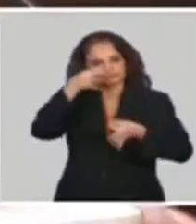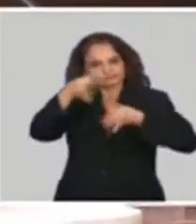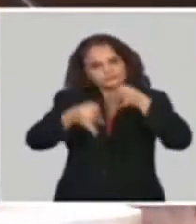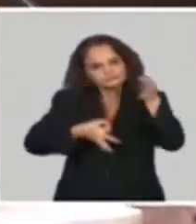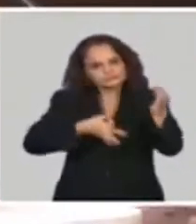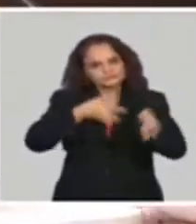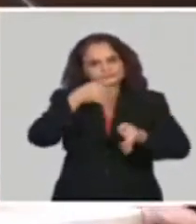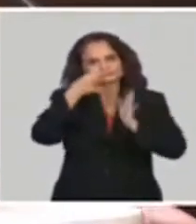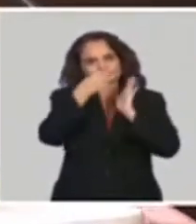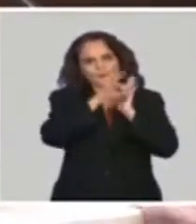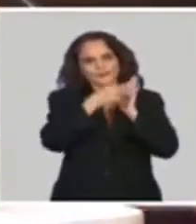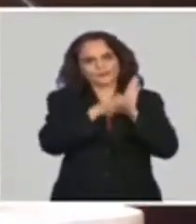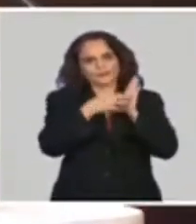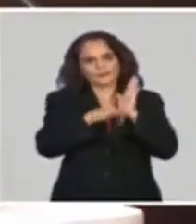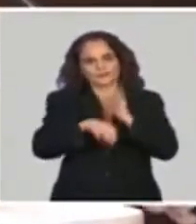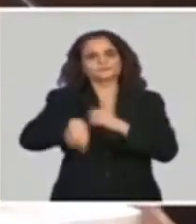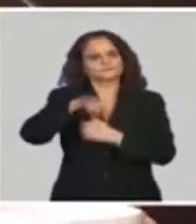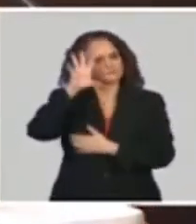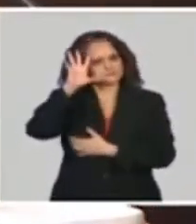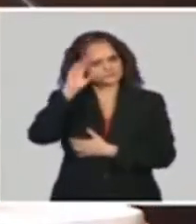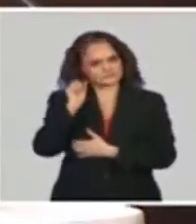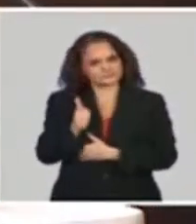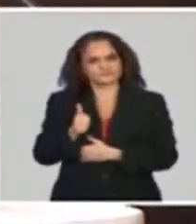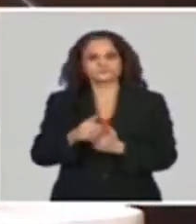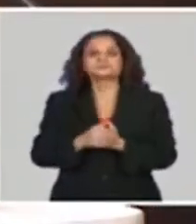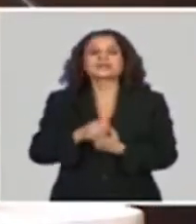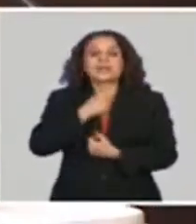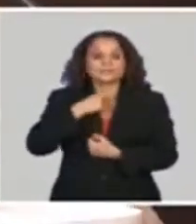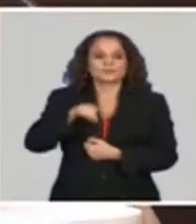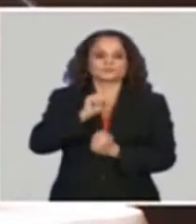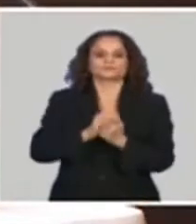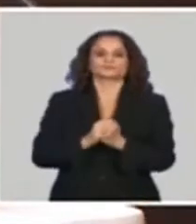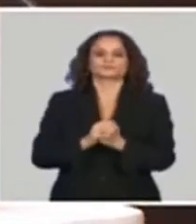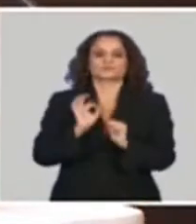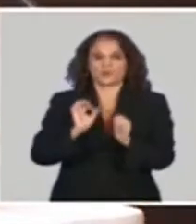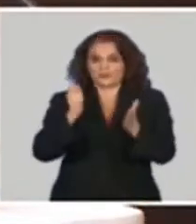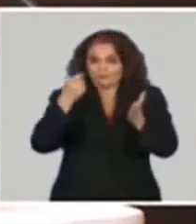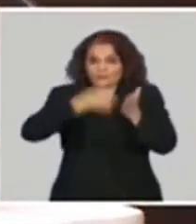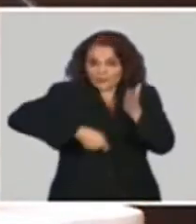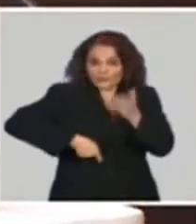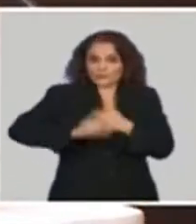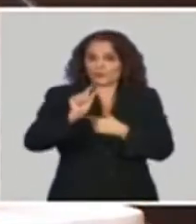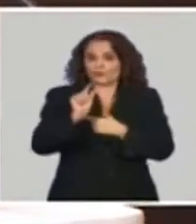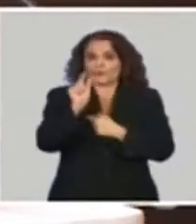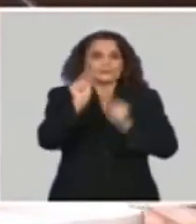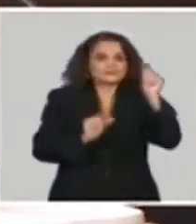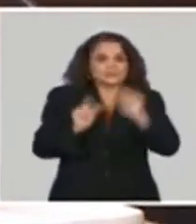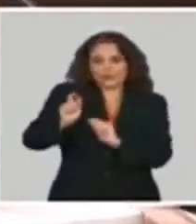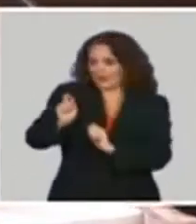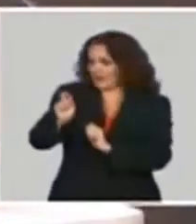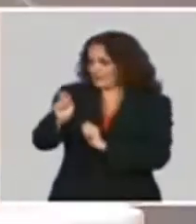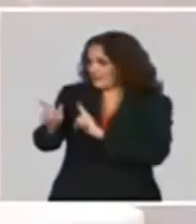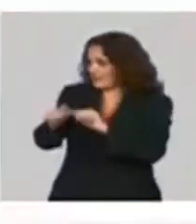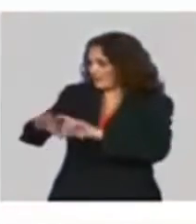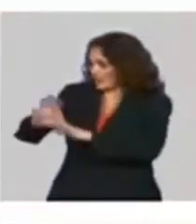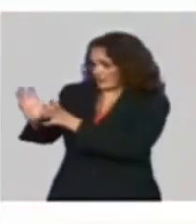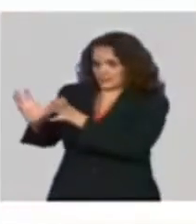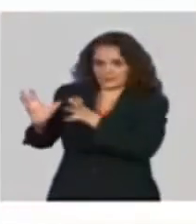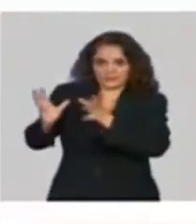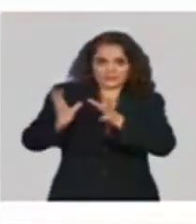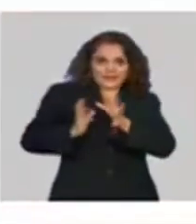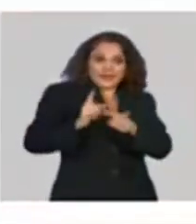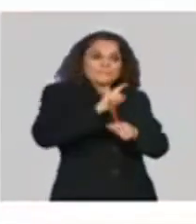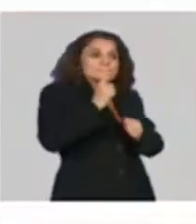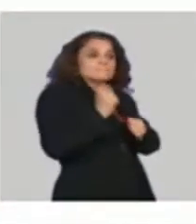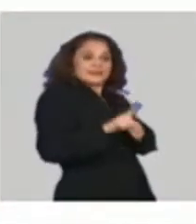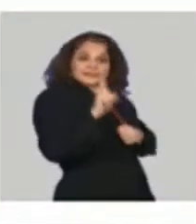comprenda de una mejor manera. En el caso de los aranceles no comerciales que se aplican hoy a las personas naturales, no tienen incremento. Eso es